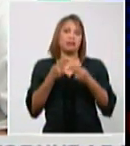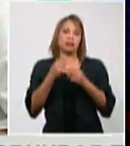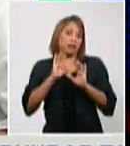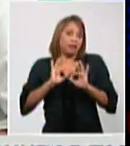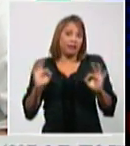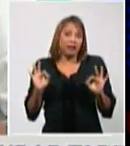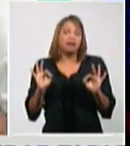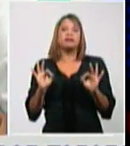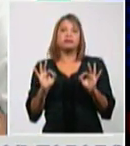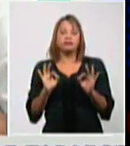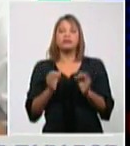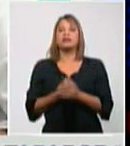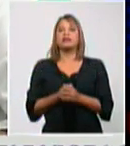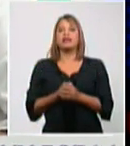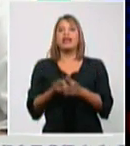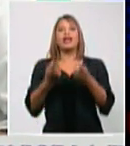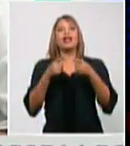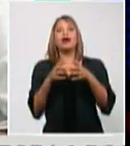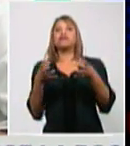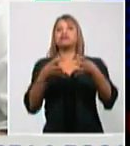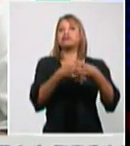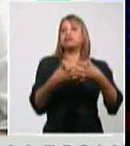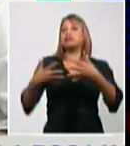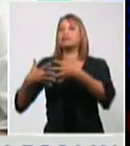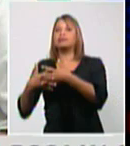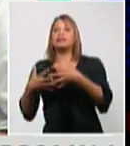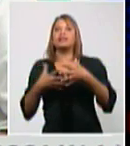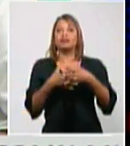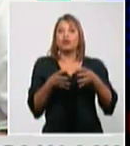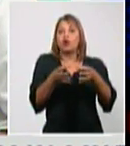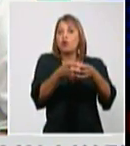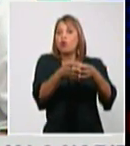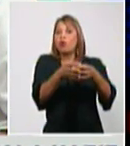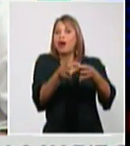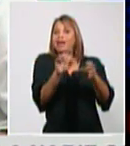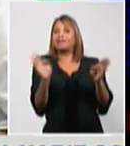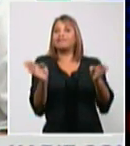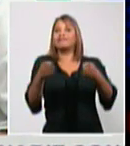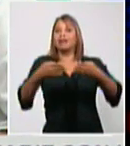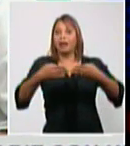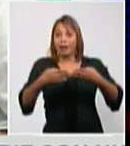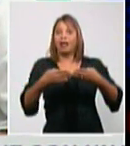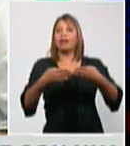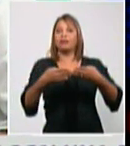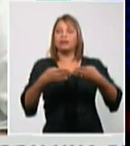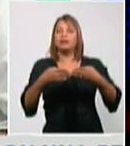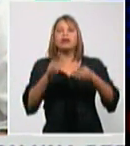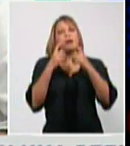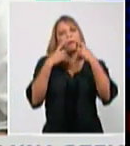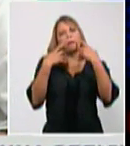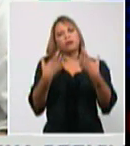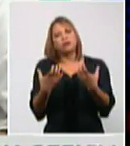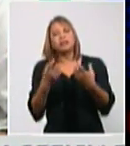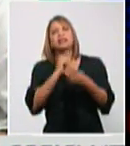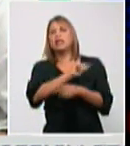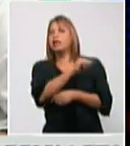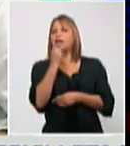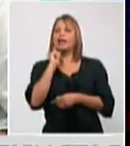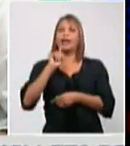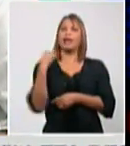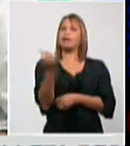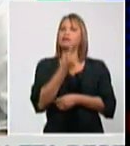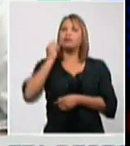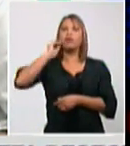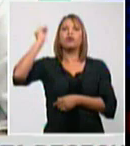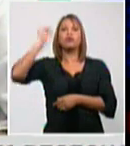personas a veces en locales no muy apropiados, y es importante hacer un llamado a la atención de